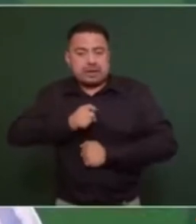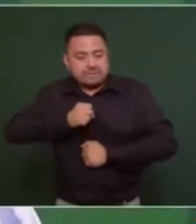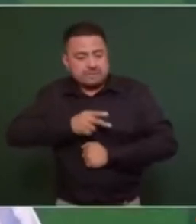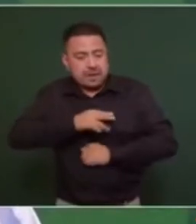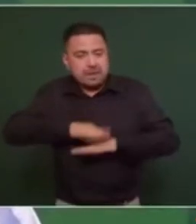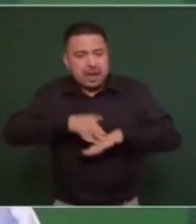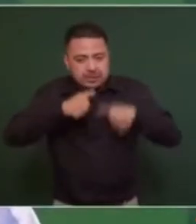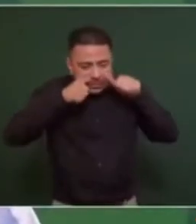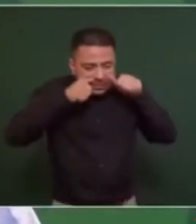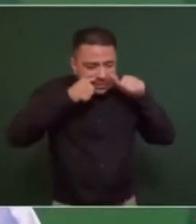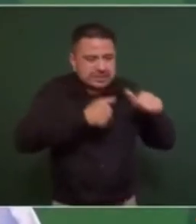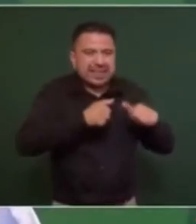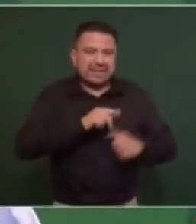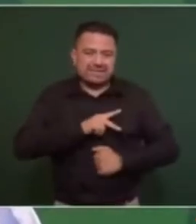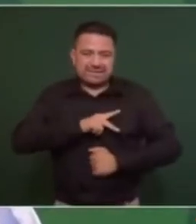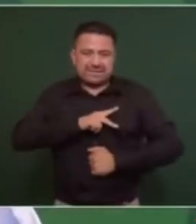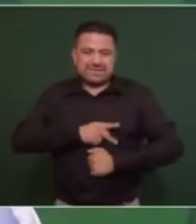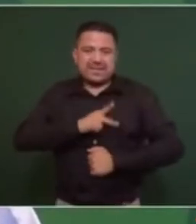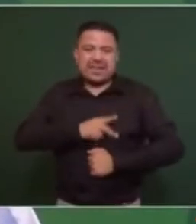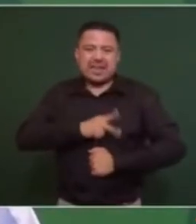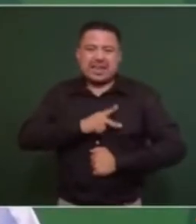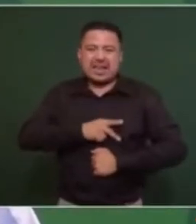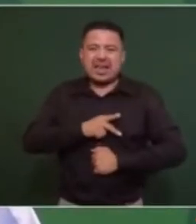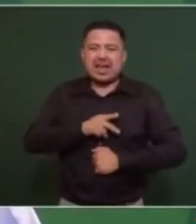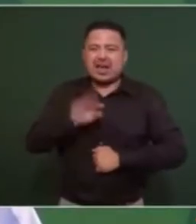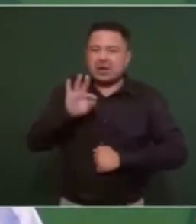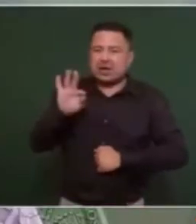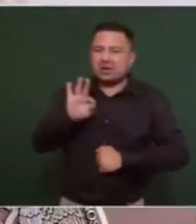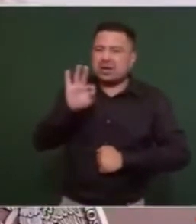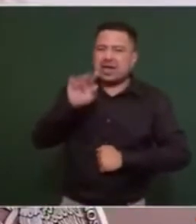vigilancia epidemiológica al dengue,